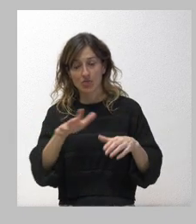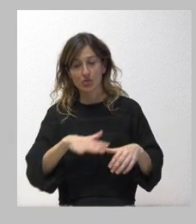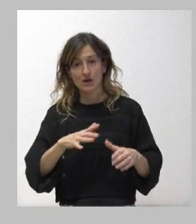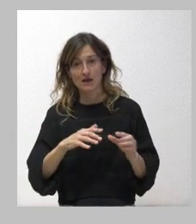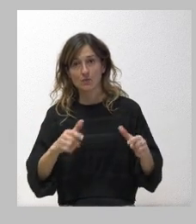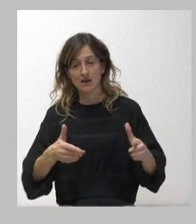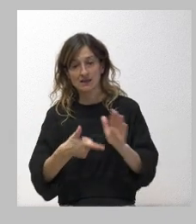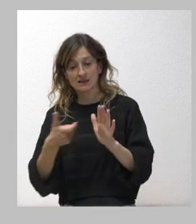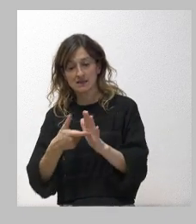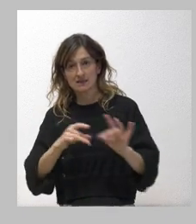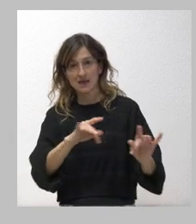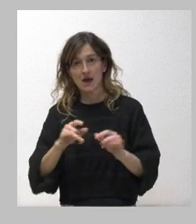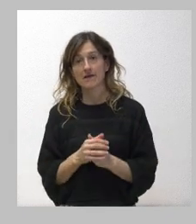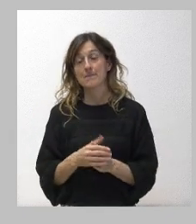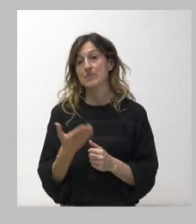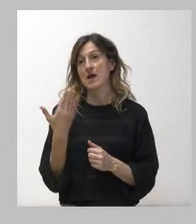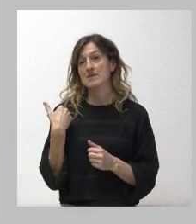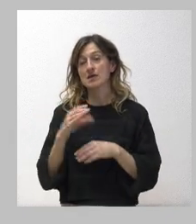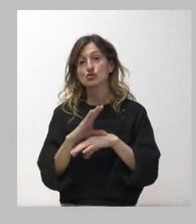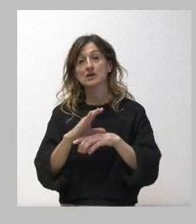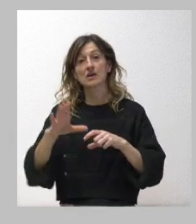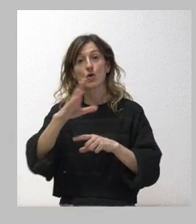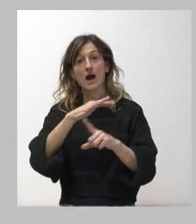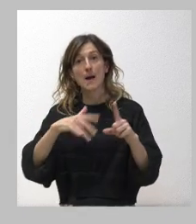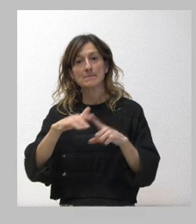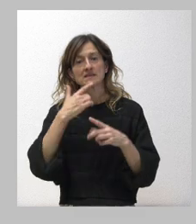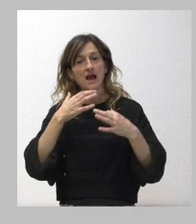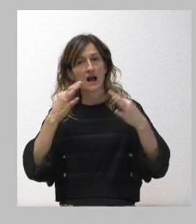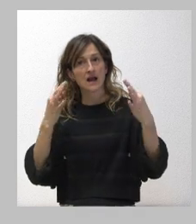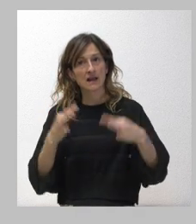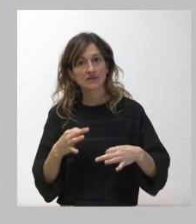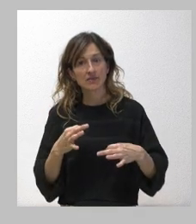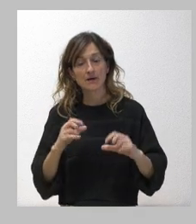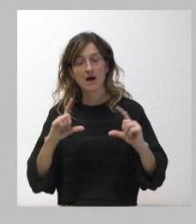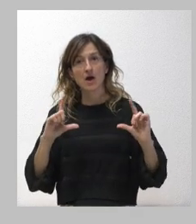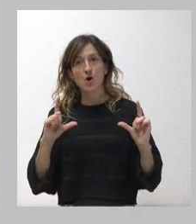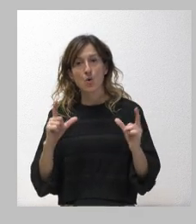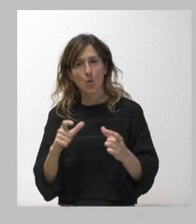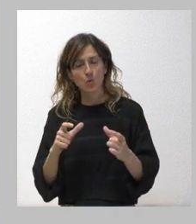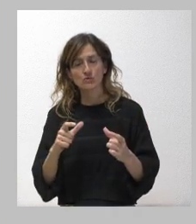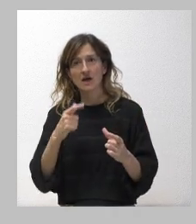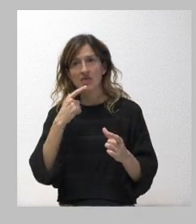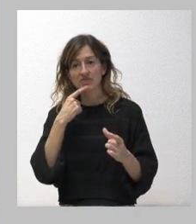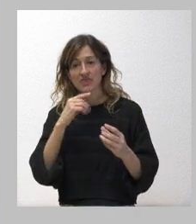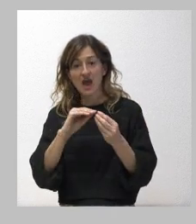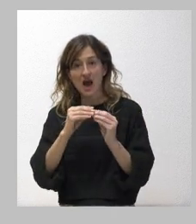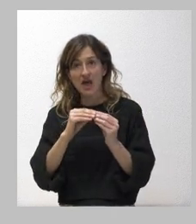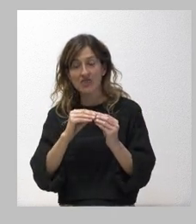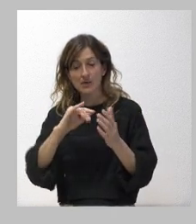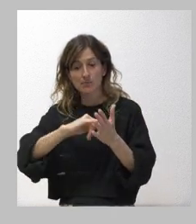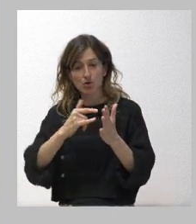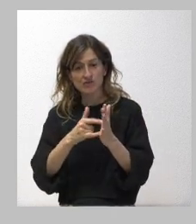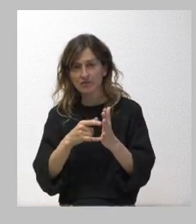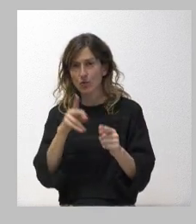del consejero de Medio Ambiente que garantizó que la Junta iba a impedir que se desarrollaran este tipo de proyectos